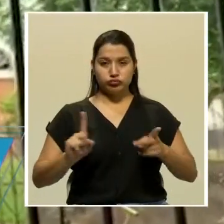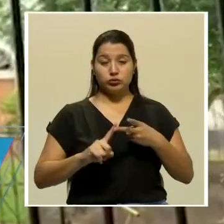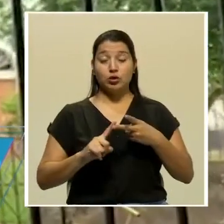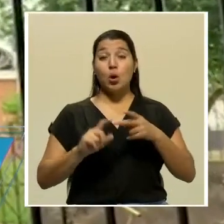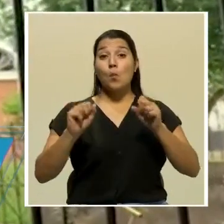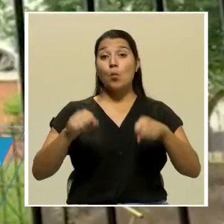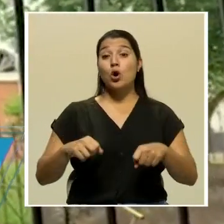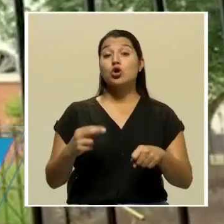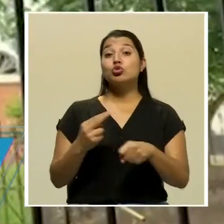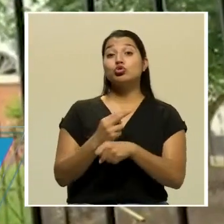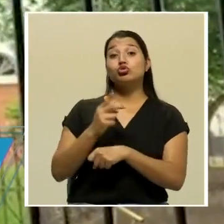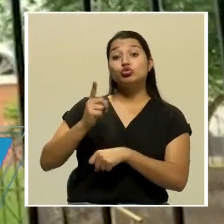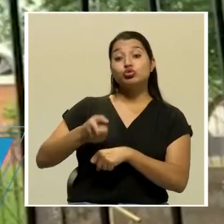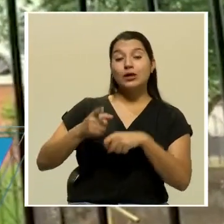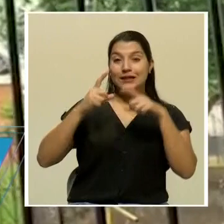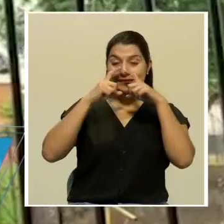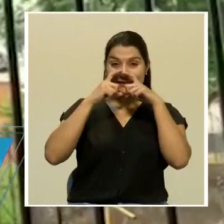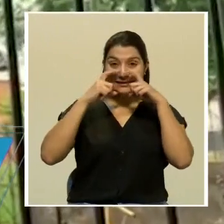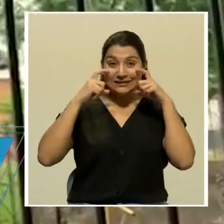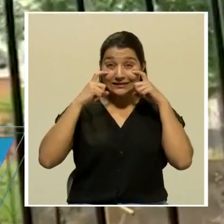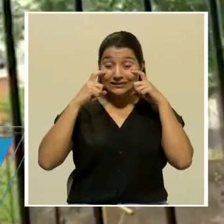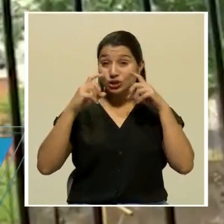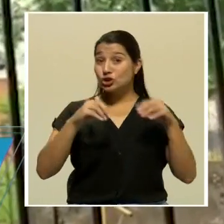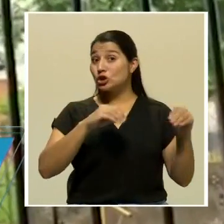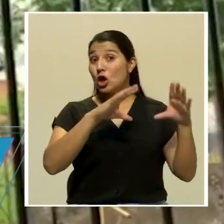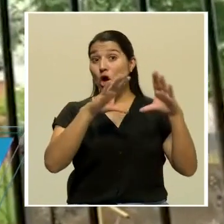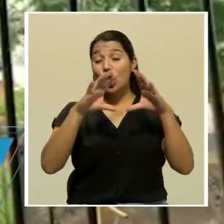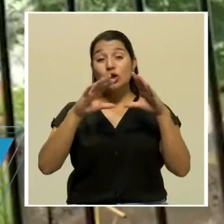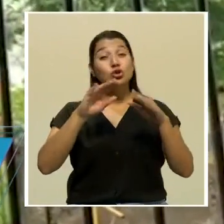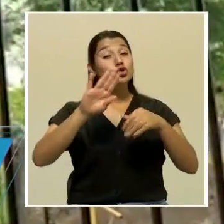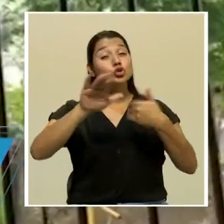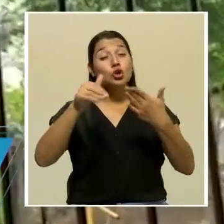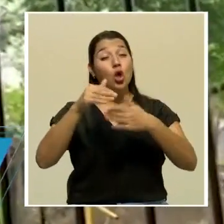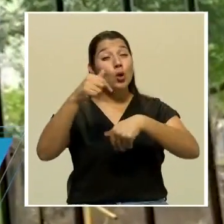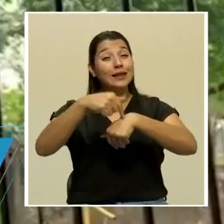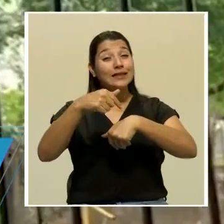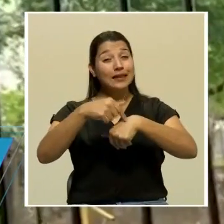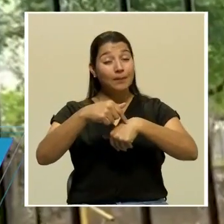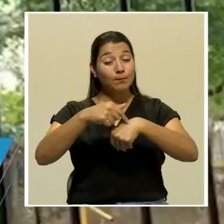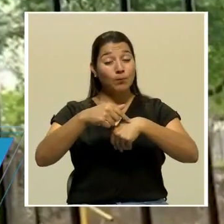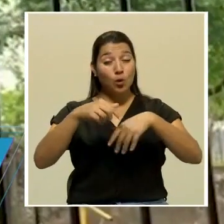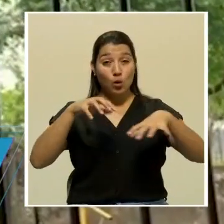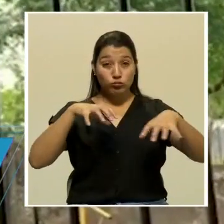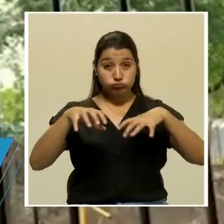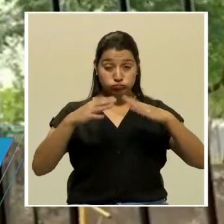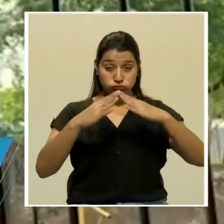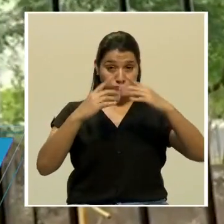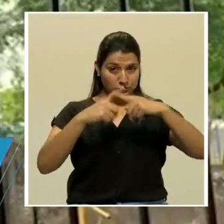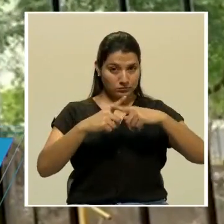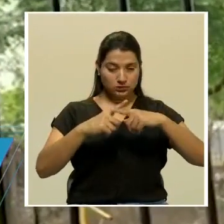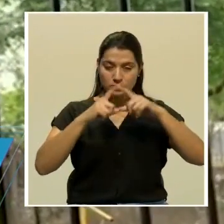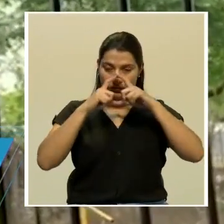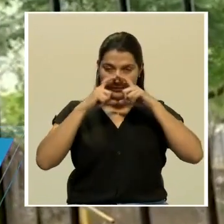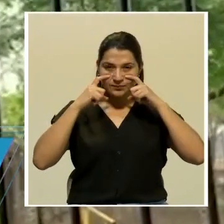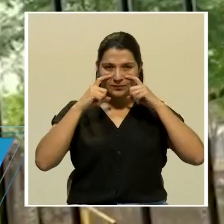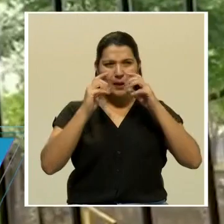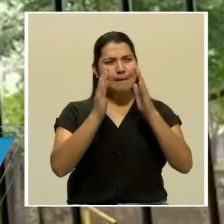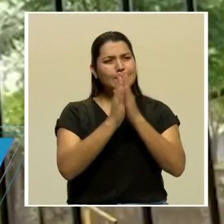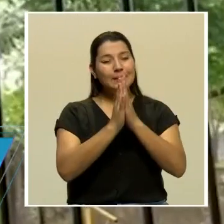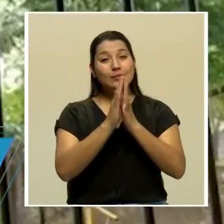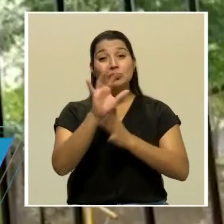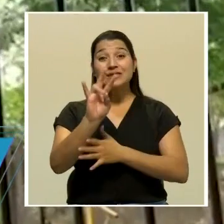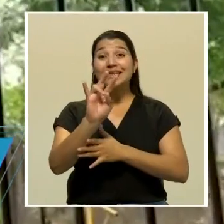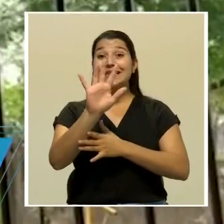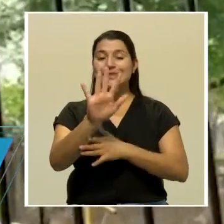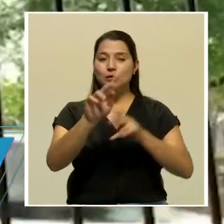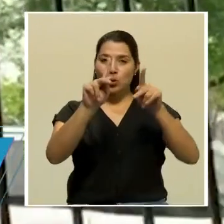uso obligatorio de mascarilla durante toda la celebración. La gente, le vamos a pedir a las 75 personas